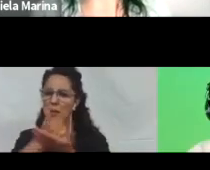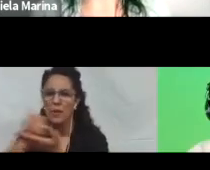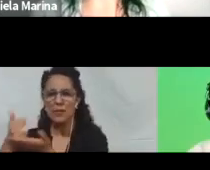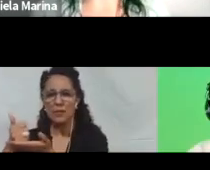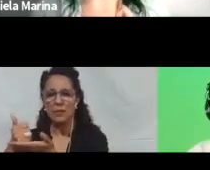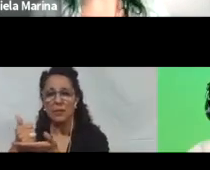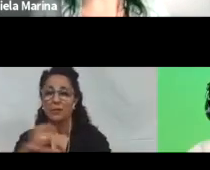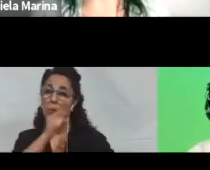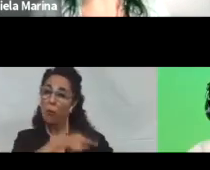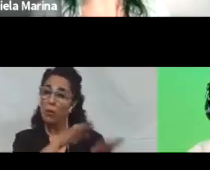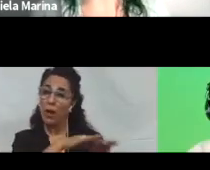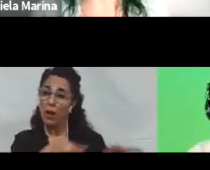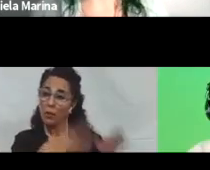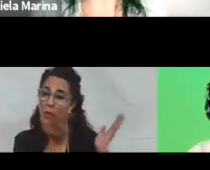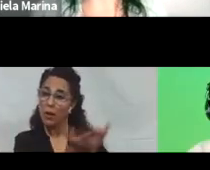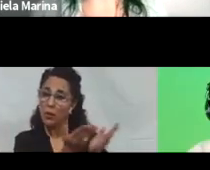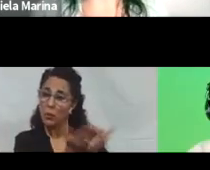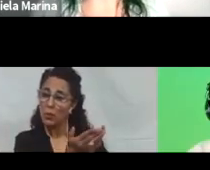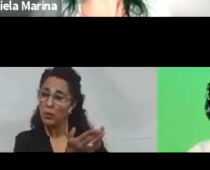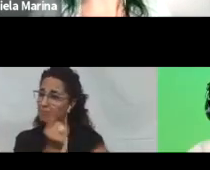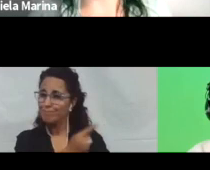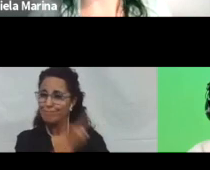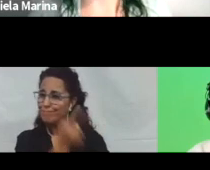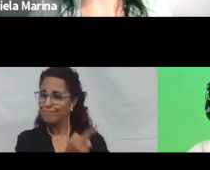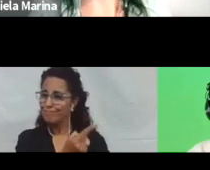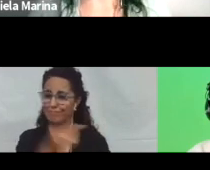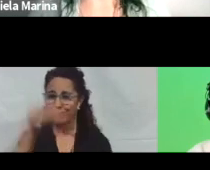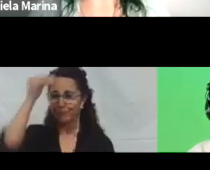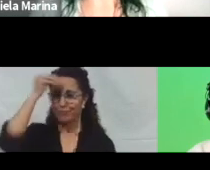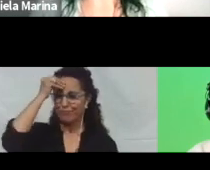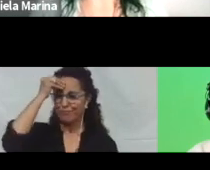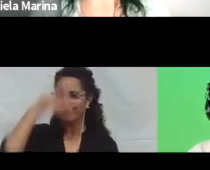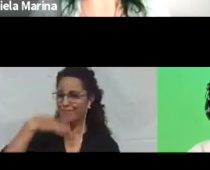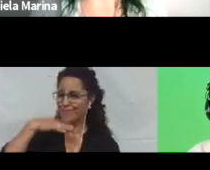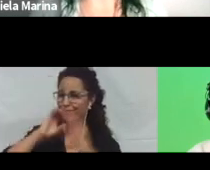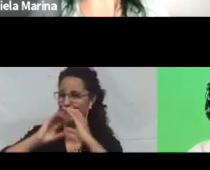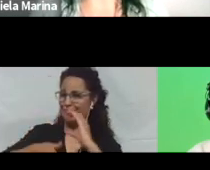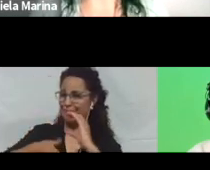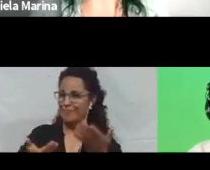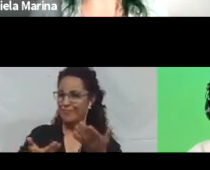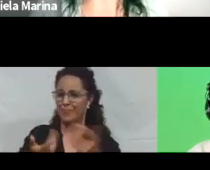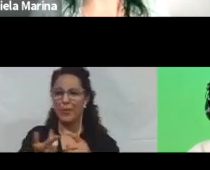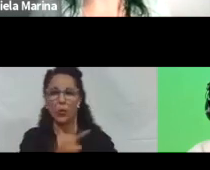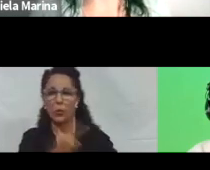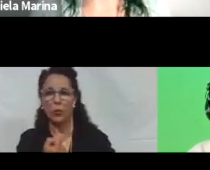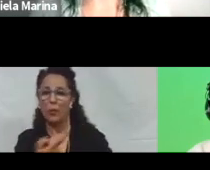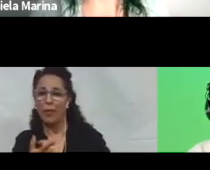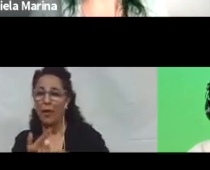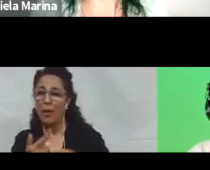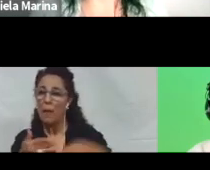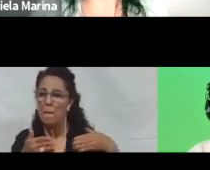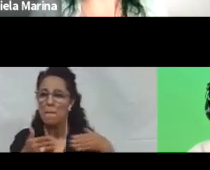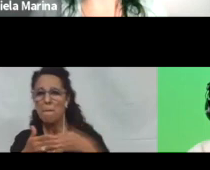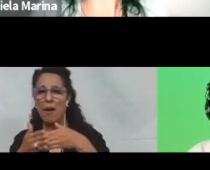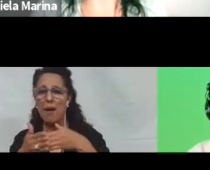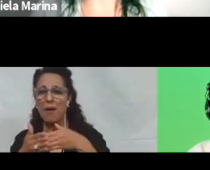estudiante no puede percibir la información, no va a haber aprendizaje. Entonces, para evitar que esto sea una barrera, es